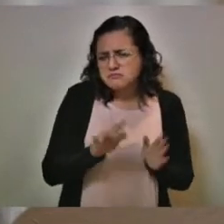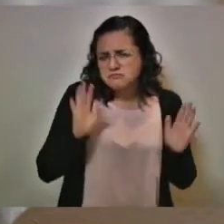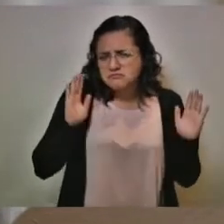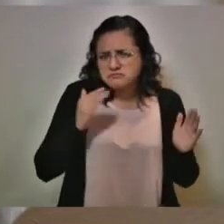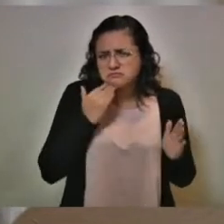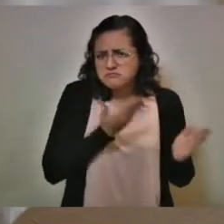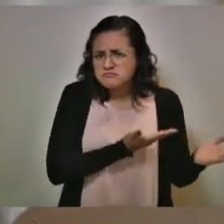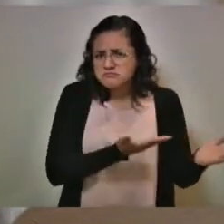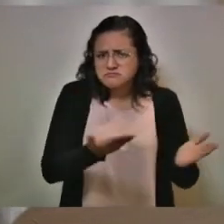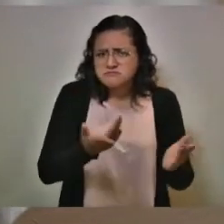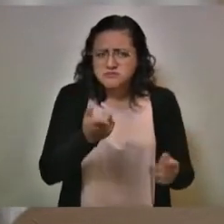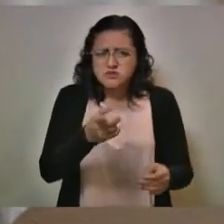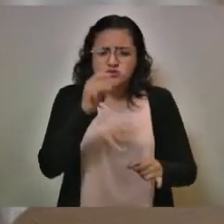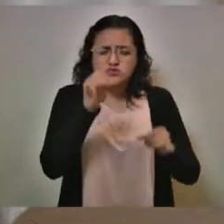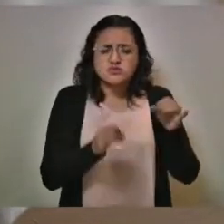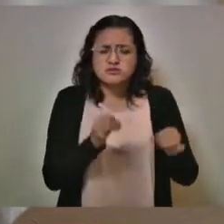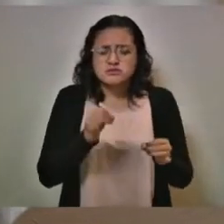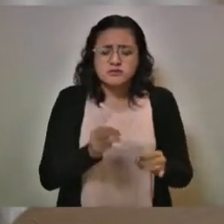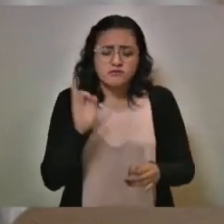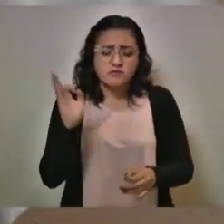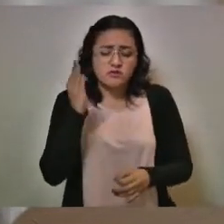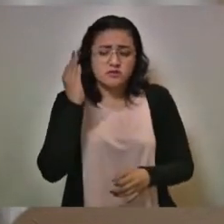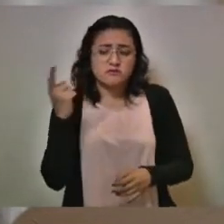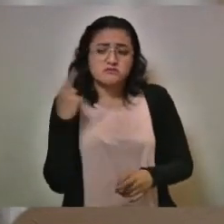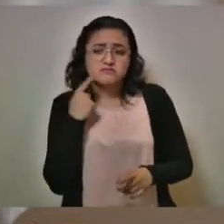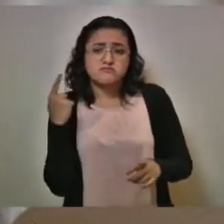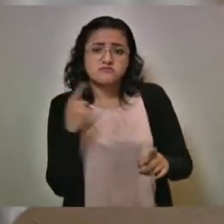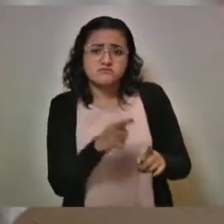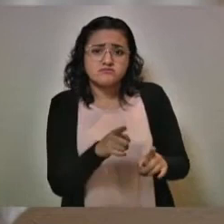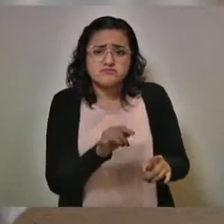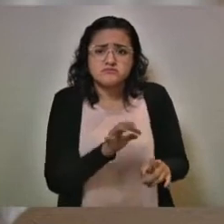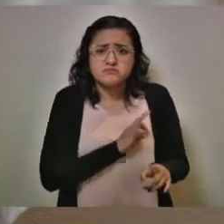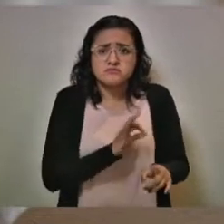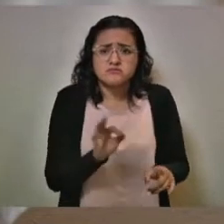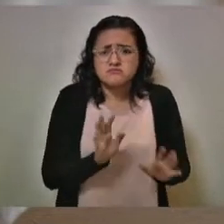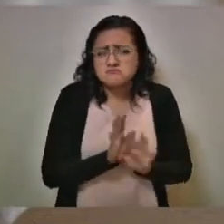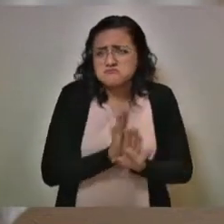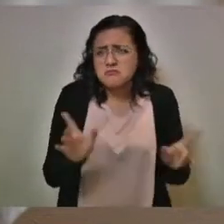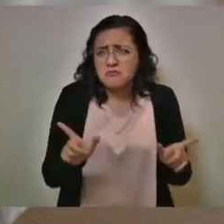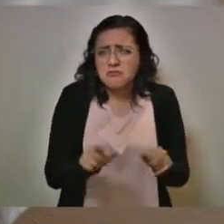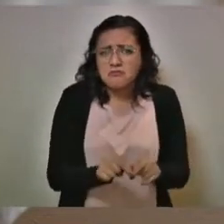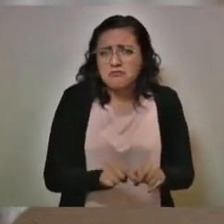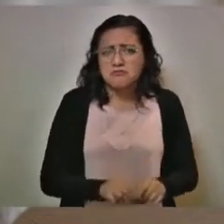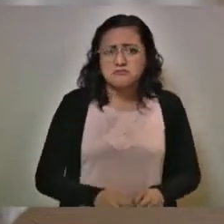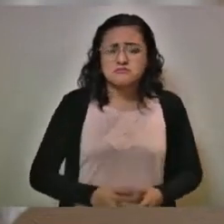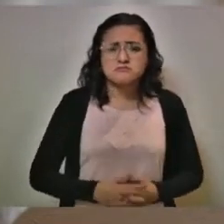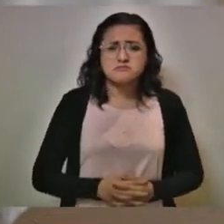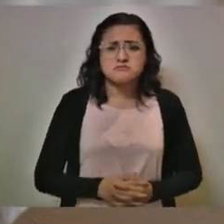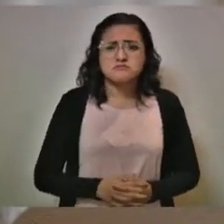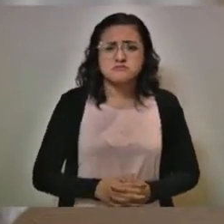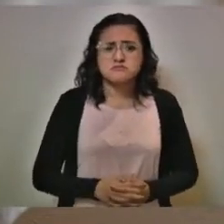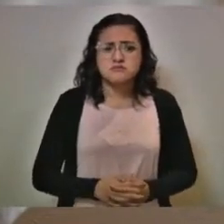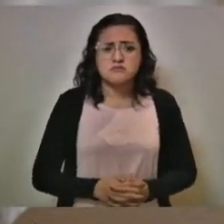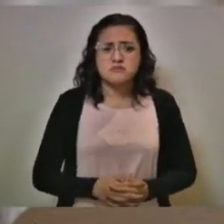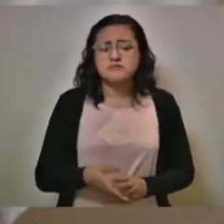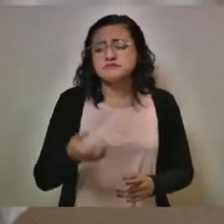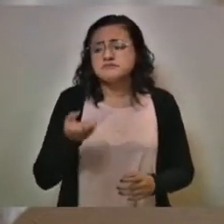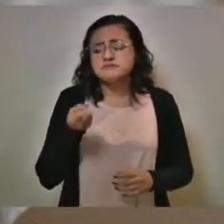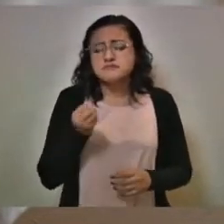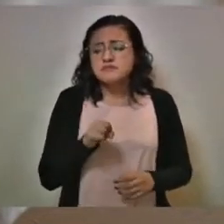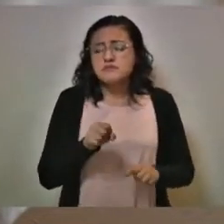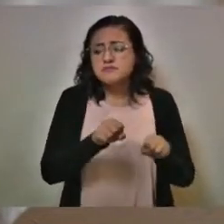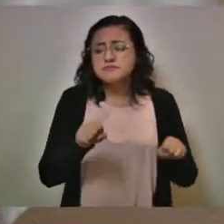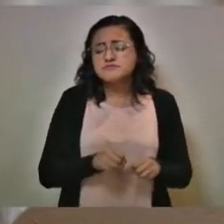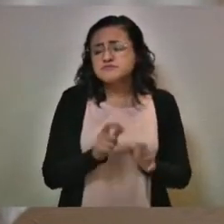justicia federal a pronunciarse y ya. Así es el sistema